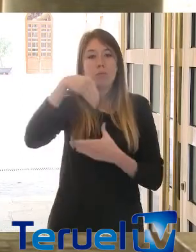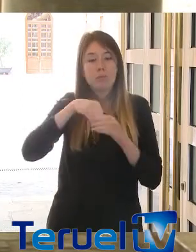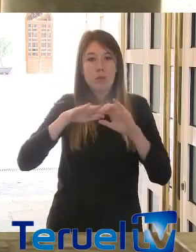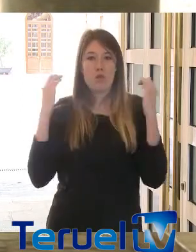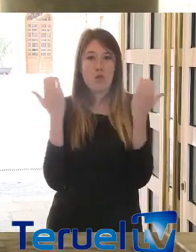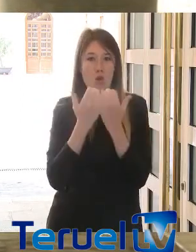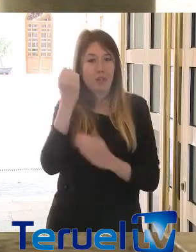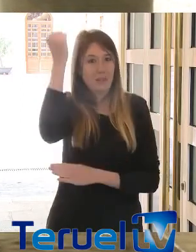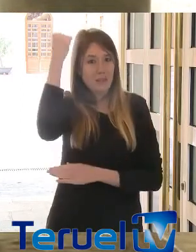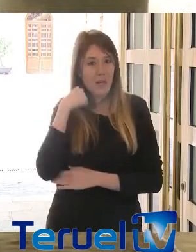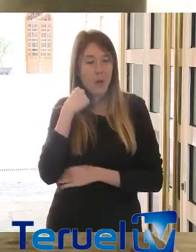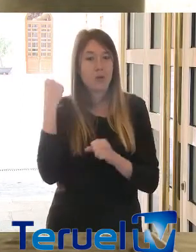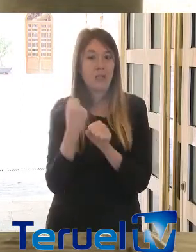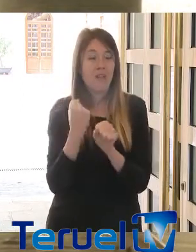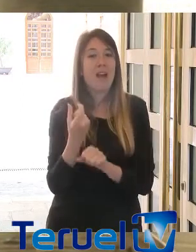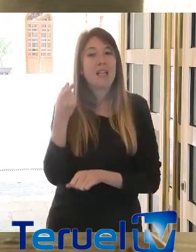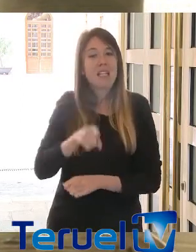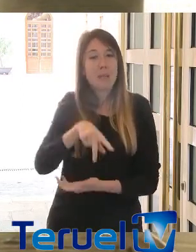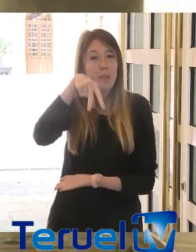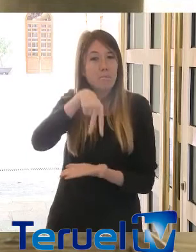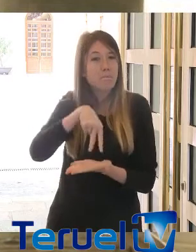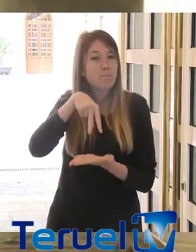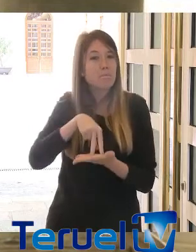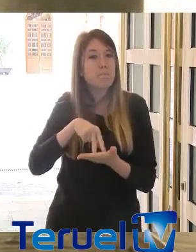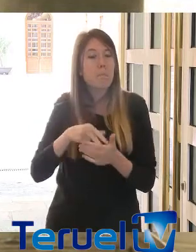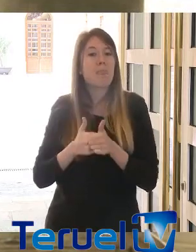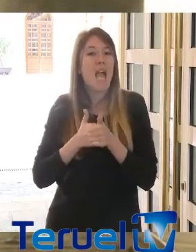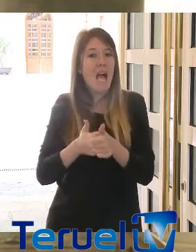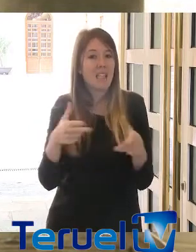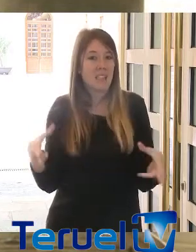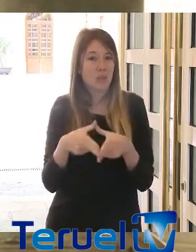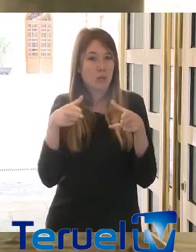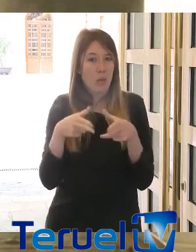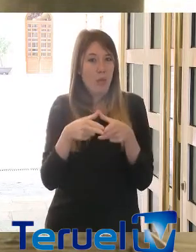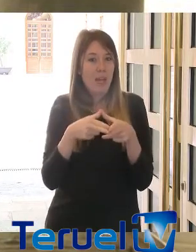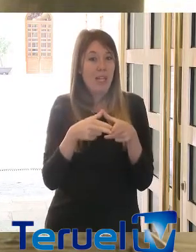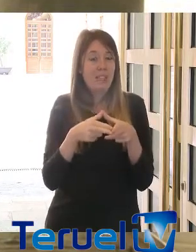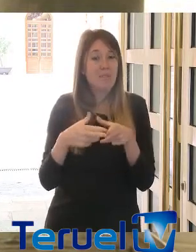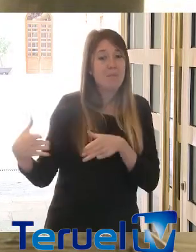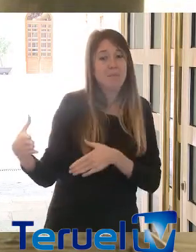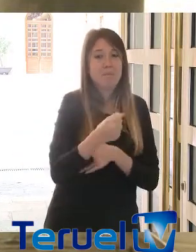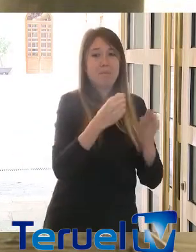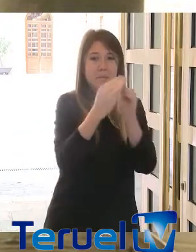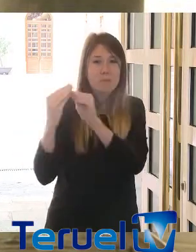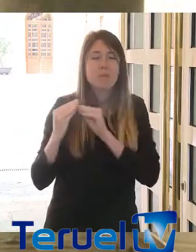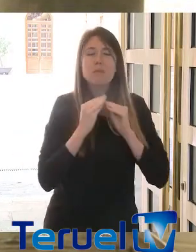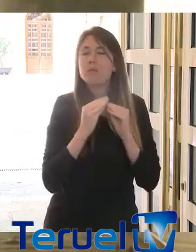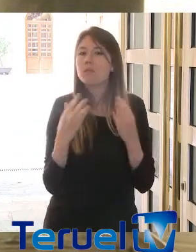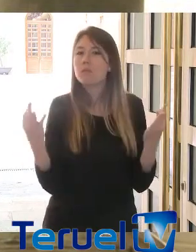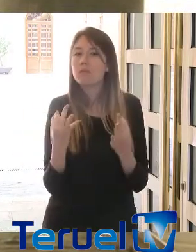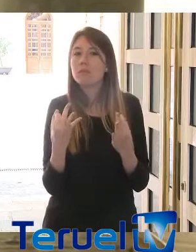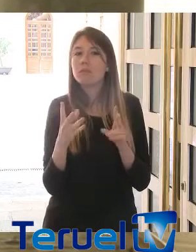de Aragón y donde han estado presentes los agentes sociales, ha habido una unanimidad absoluta en cuanto a la